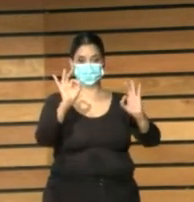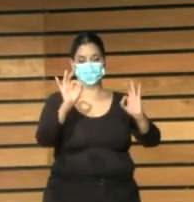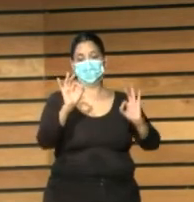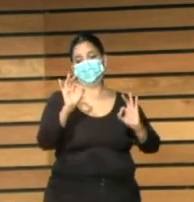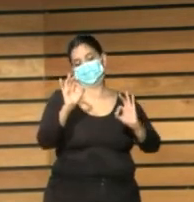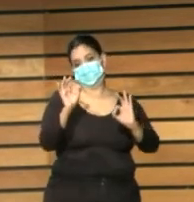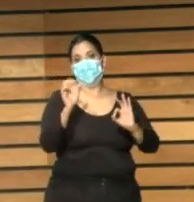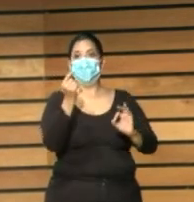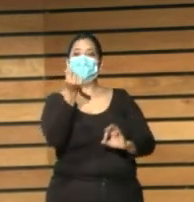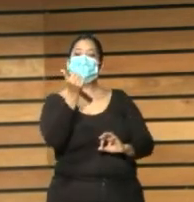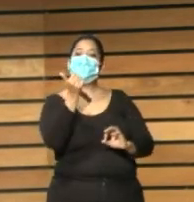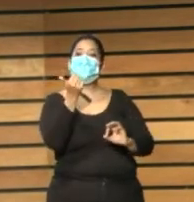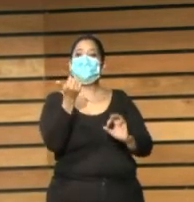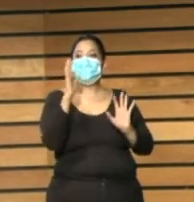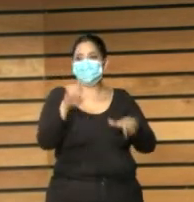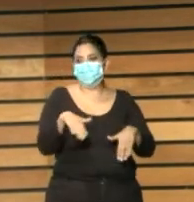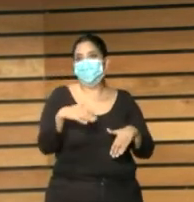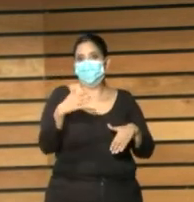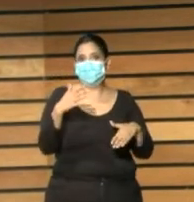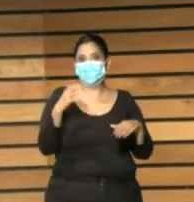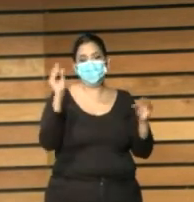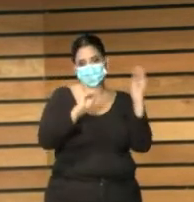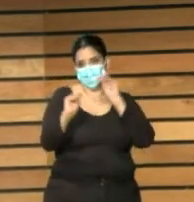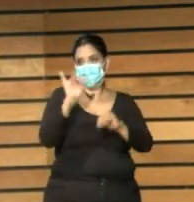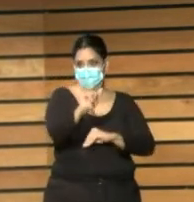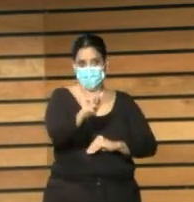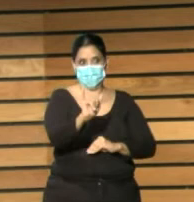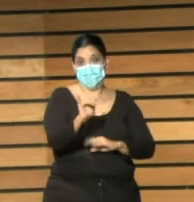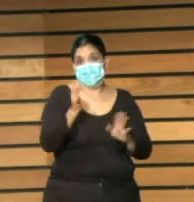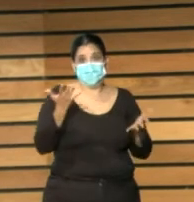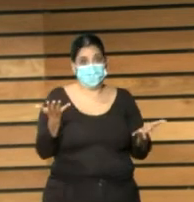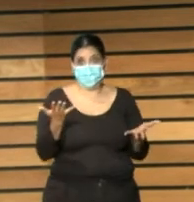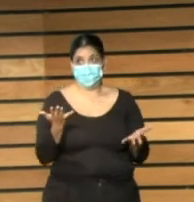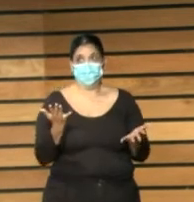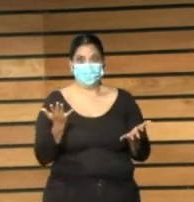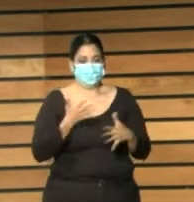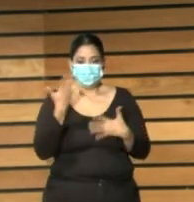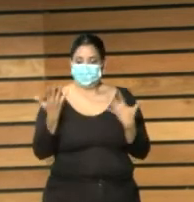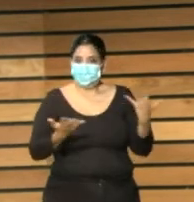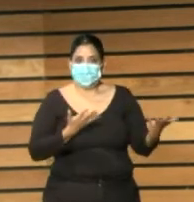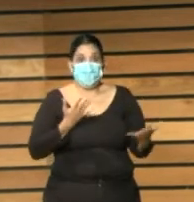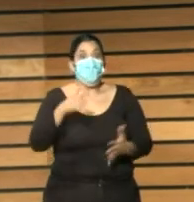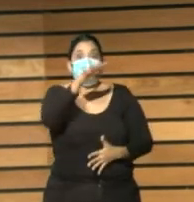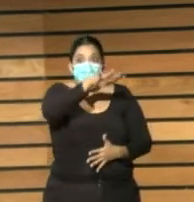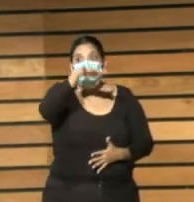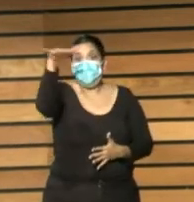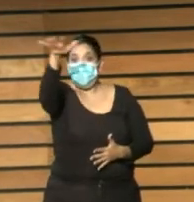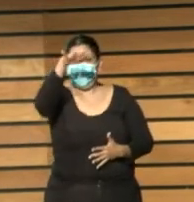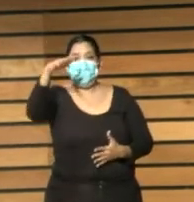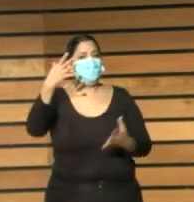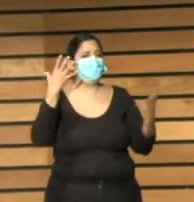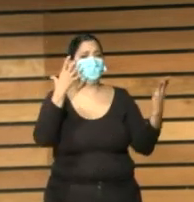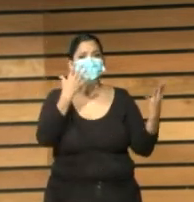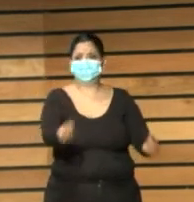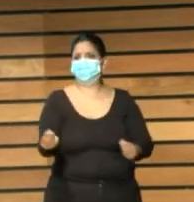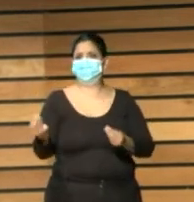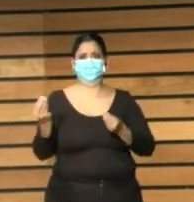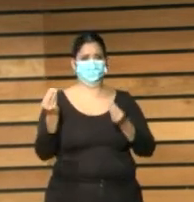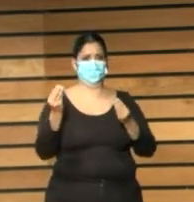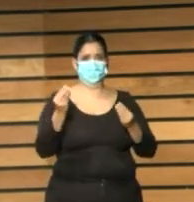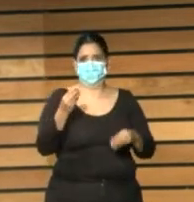casi resuelto pero ha sido un ejemplo y es un ejemplo que está en muchos sitios y muchos compañeros ¿no? entonces